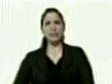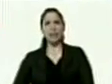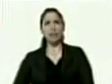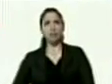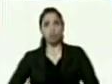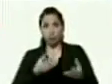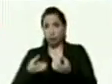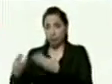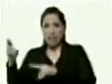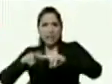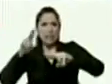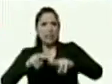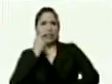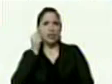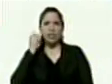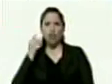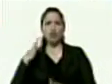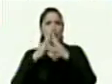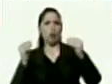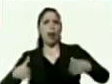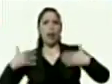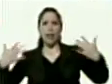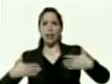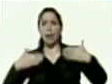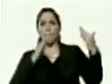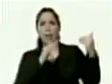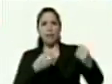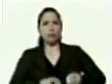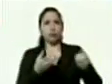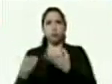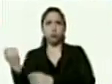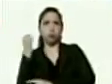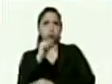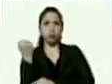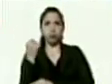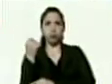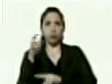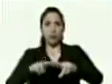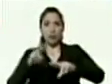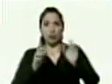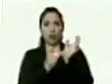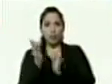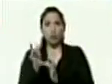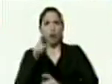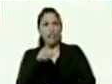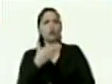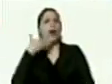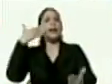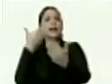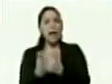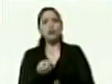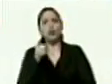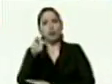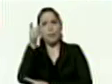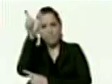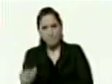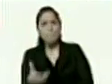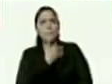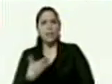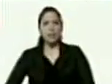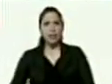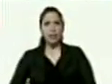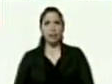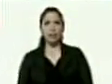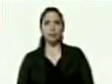niños toda esa alegría y toda esa esperanza cuando se le entregó su juguetito del niño Jesús y eso es gracias a usted presidente y